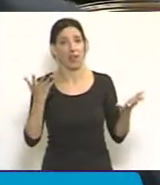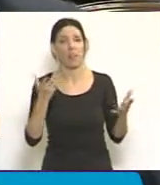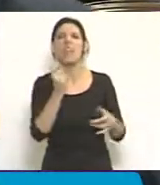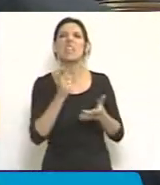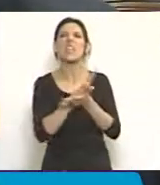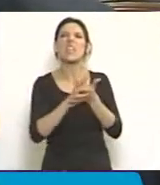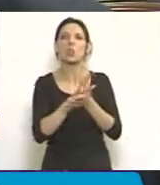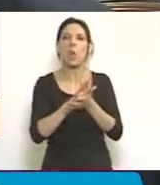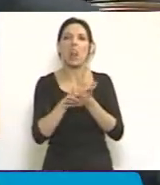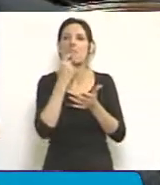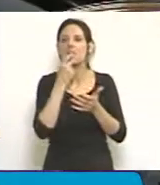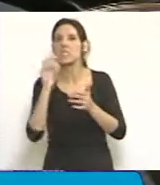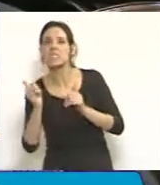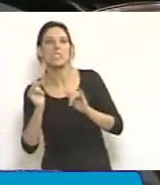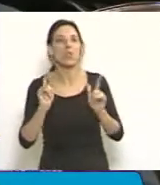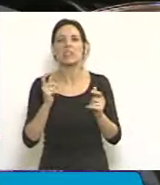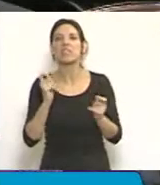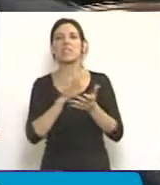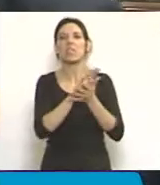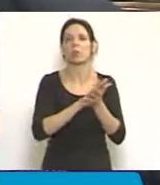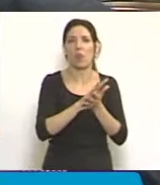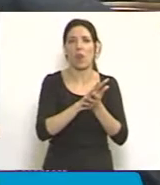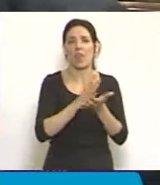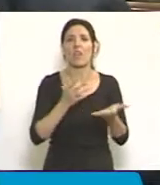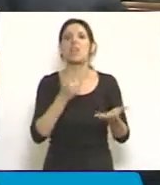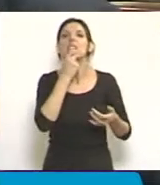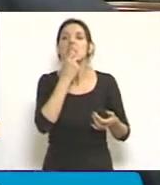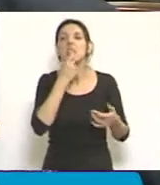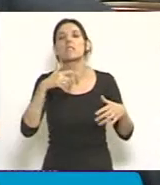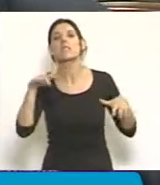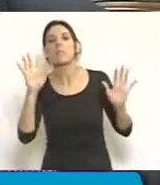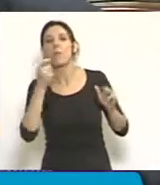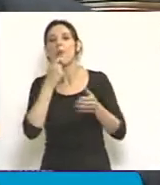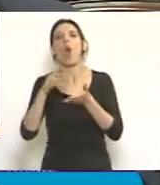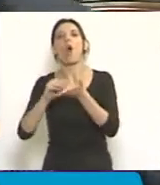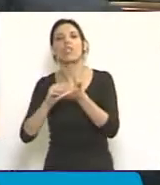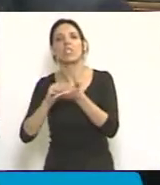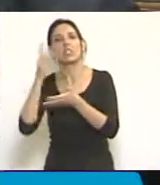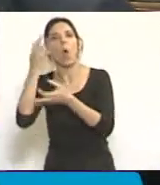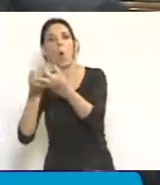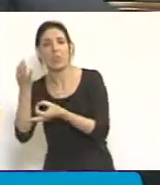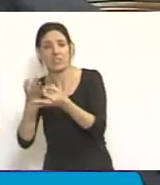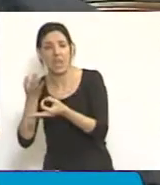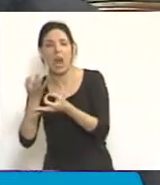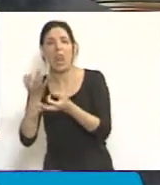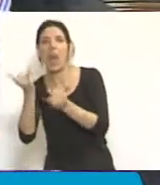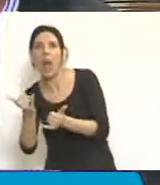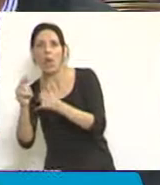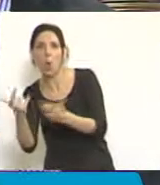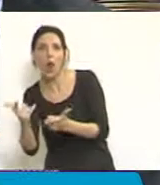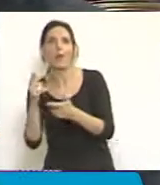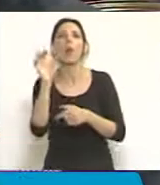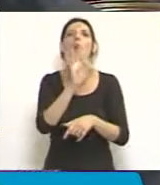el empate que estas leyes establecen? ¿Quién resuelve si vamos a tener oficina judicial y colegio de jueces